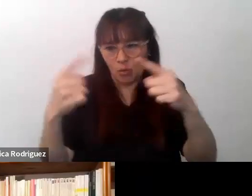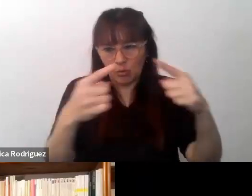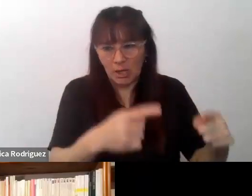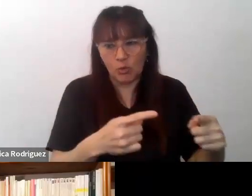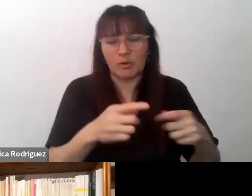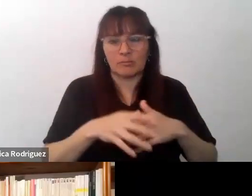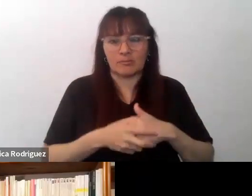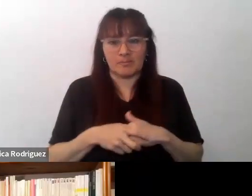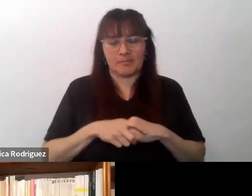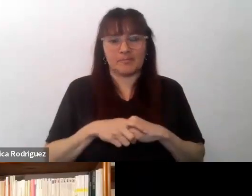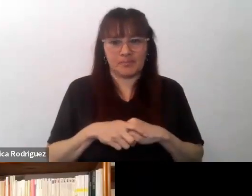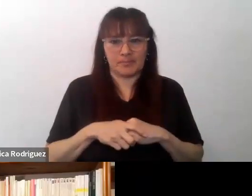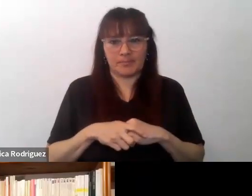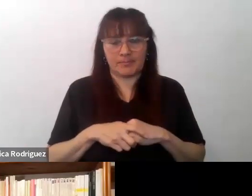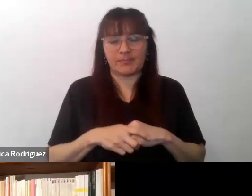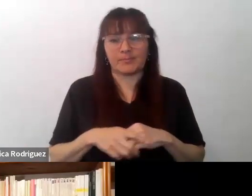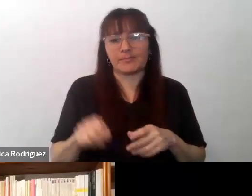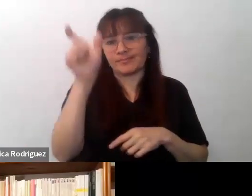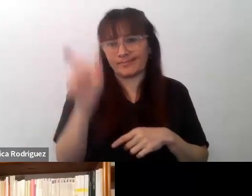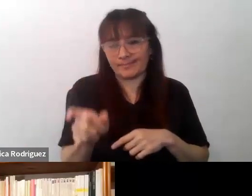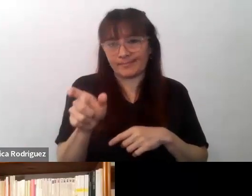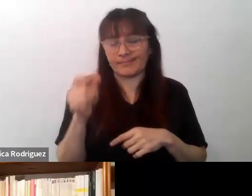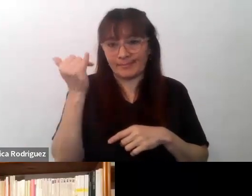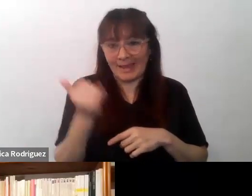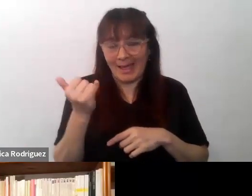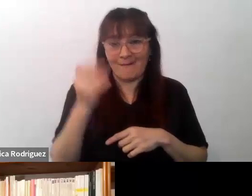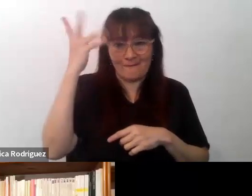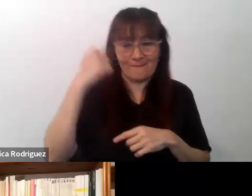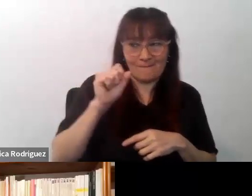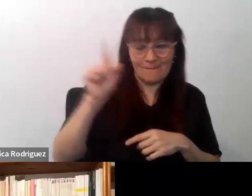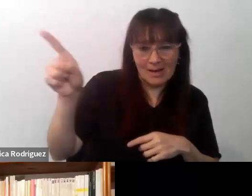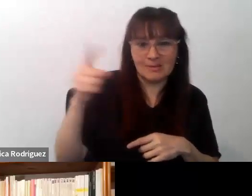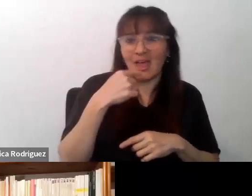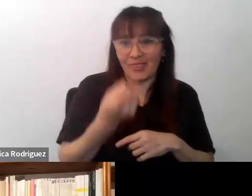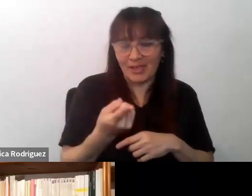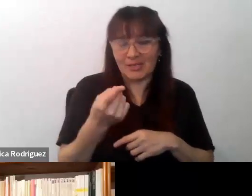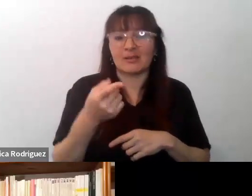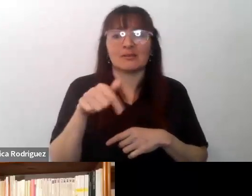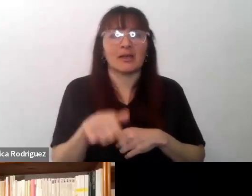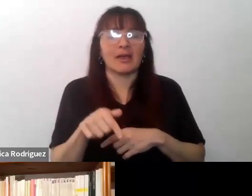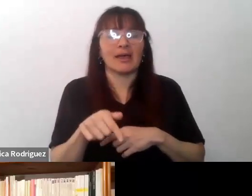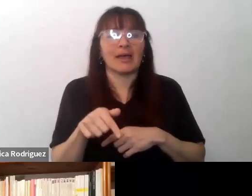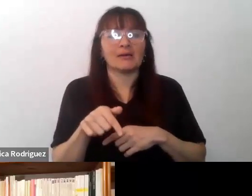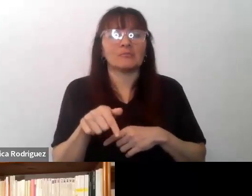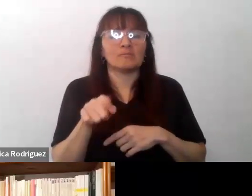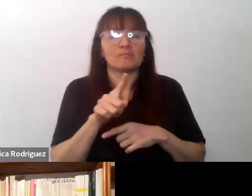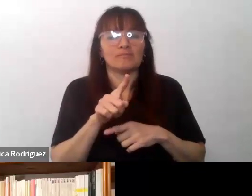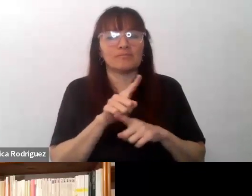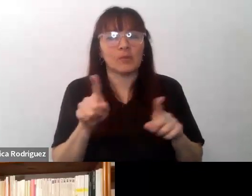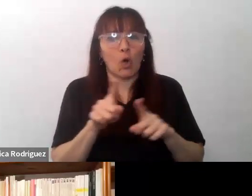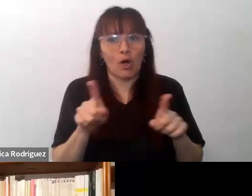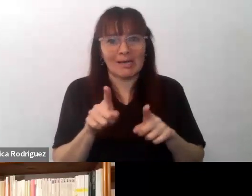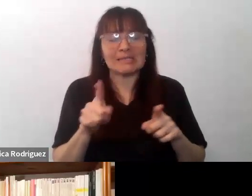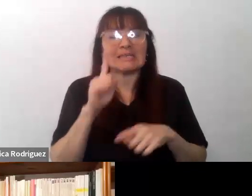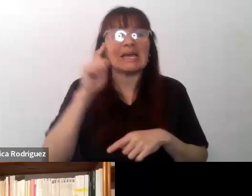Jacques de Morgon precisa que lejos de ser una realidad segunda, lo